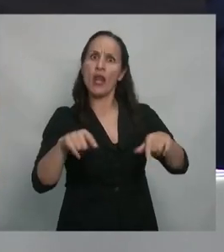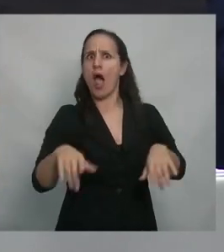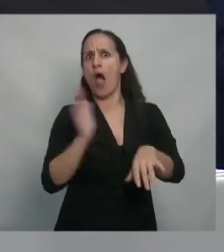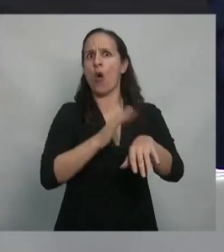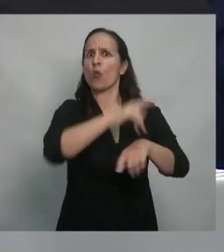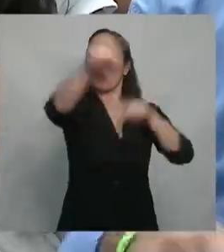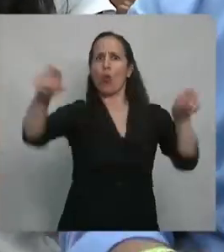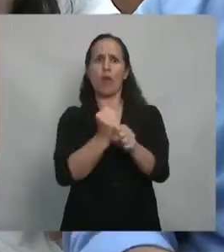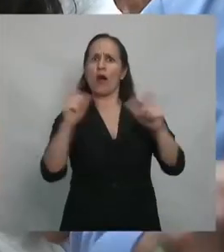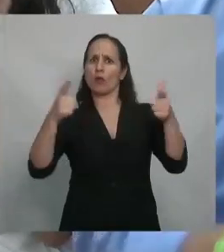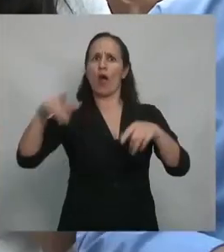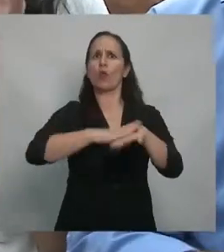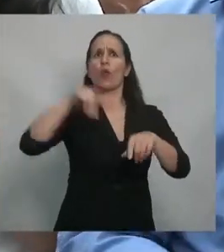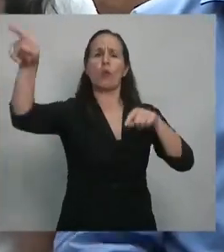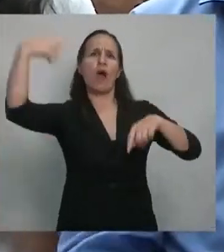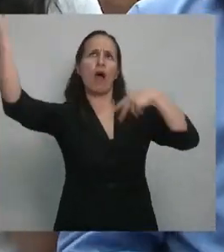y yo creo